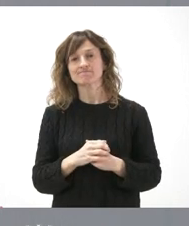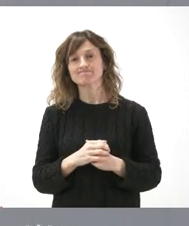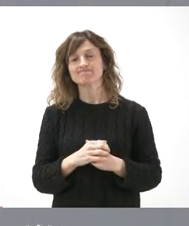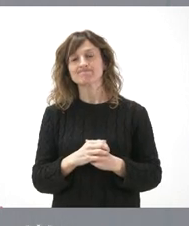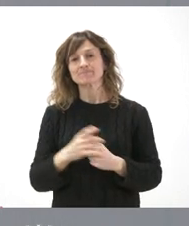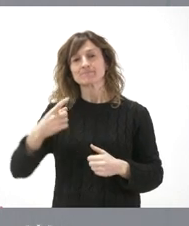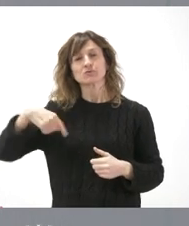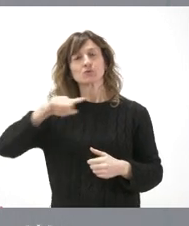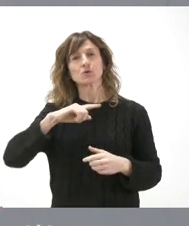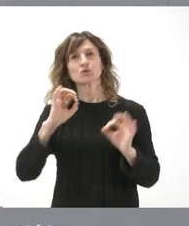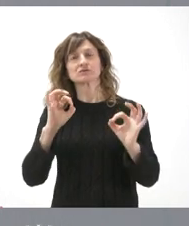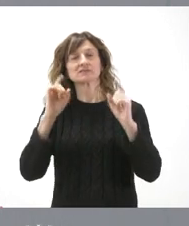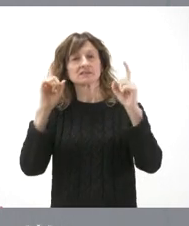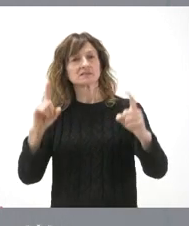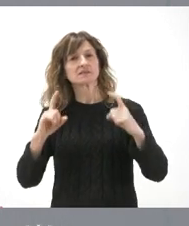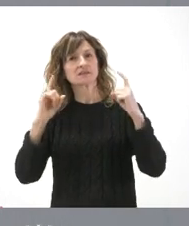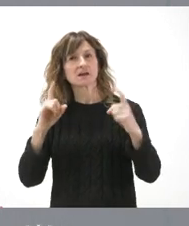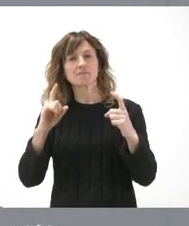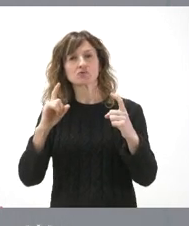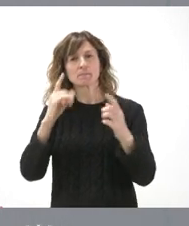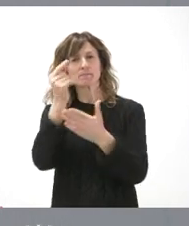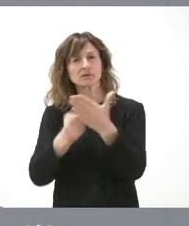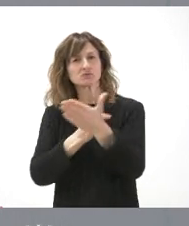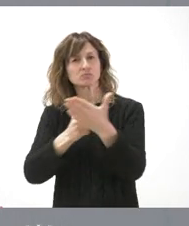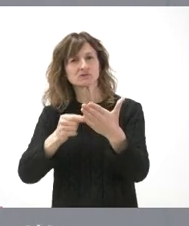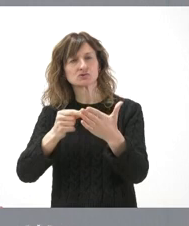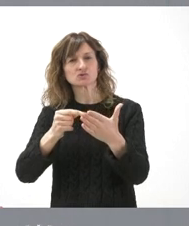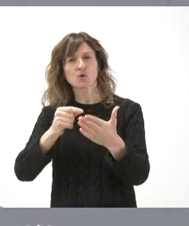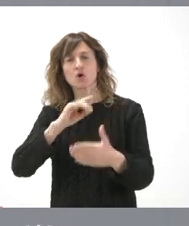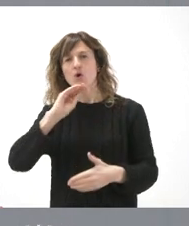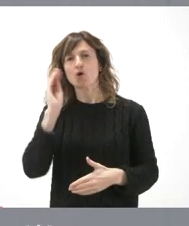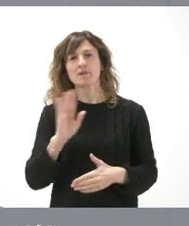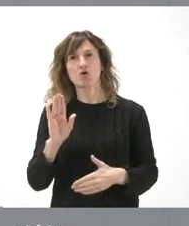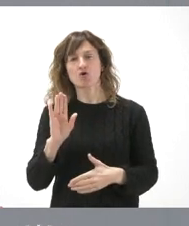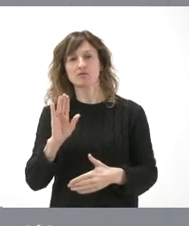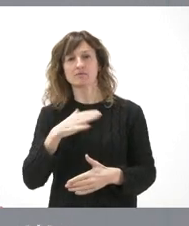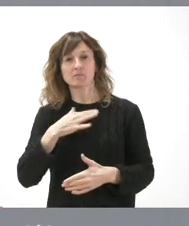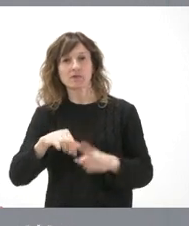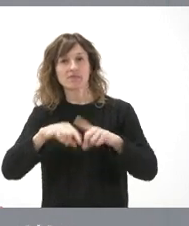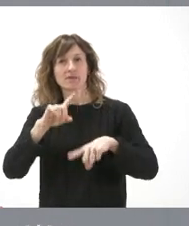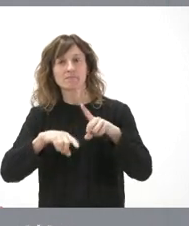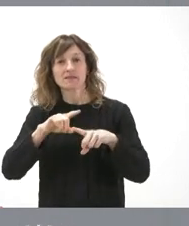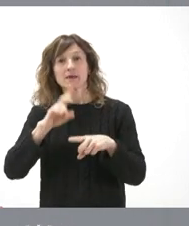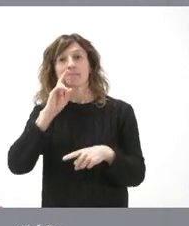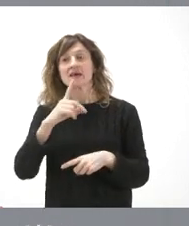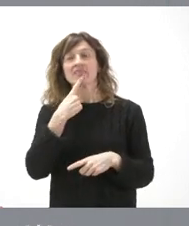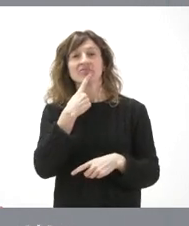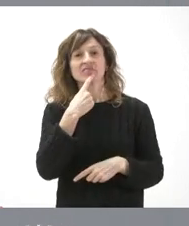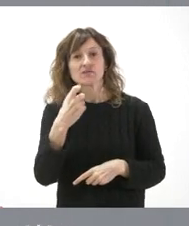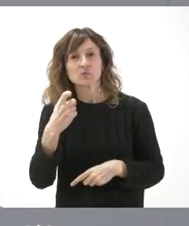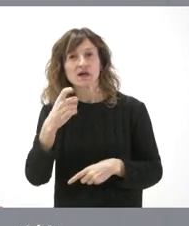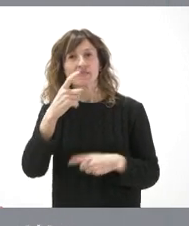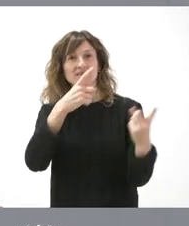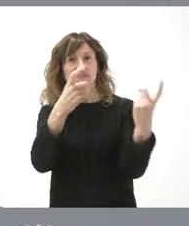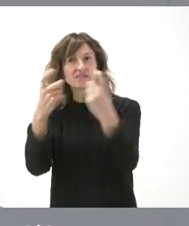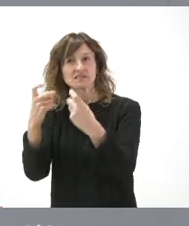pues iremos a intentar hacer el mejor presupuesto posible en las actuales circunstancias, pensando siempre en las dificultades y necesidades que tiene la